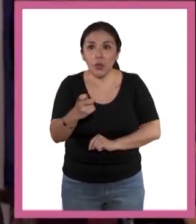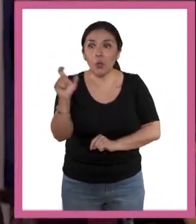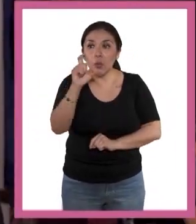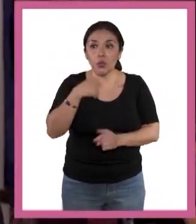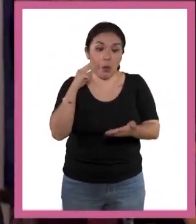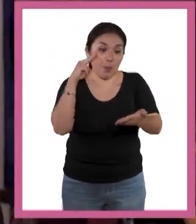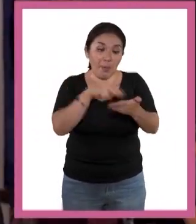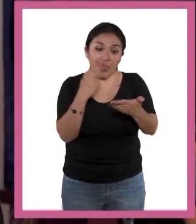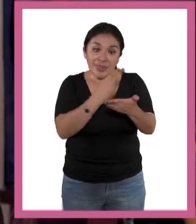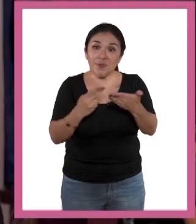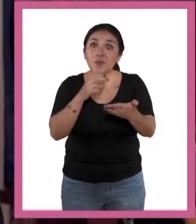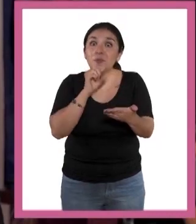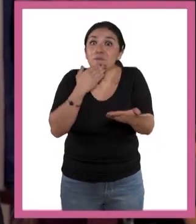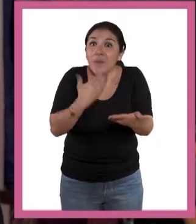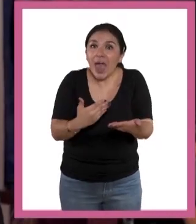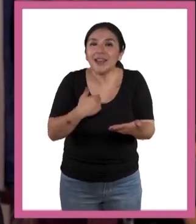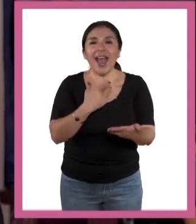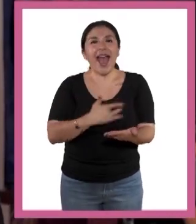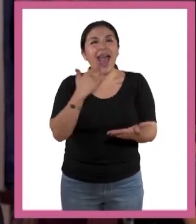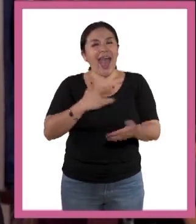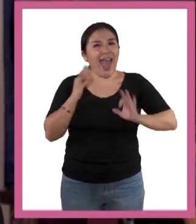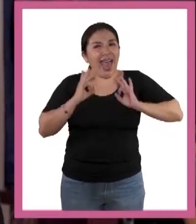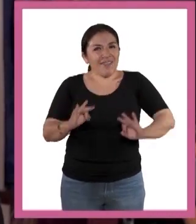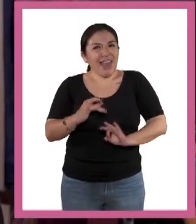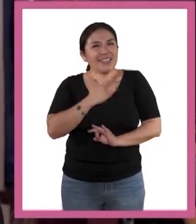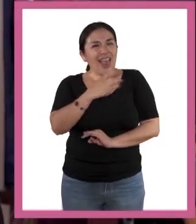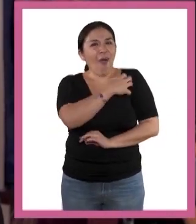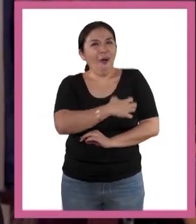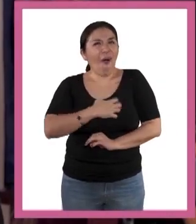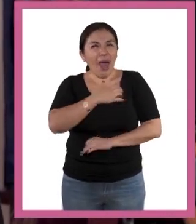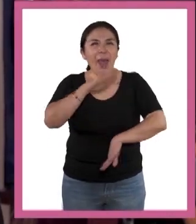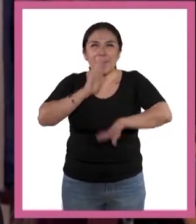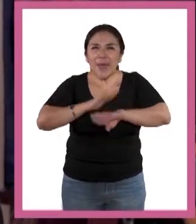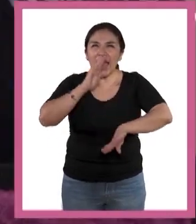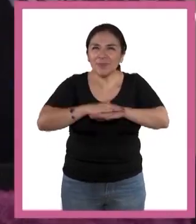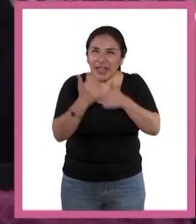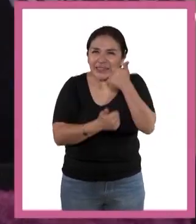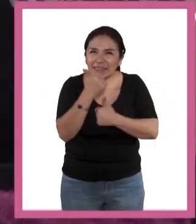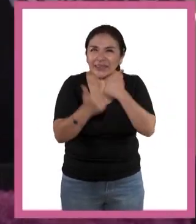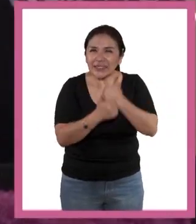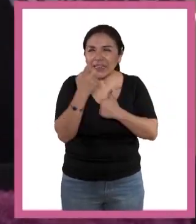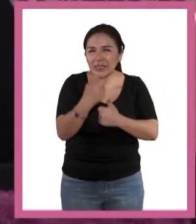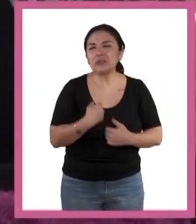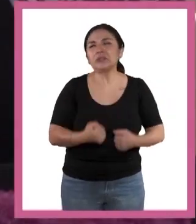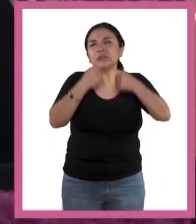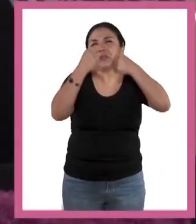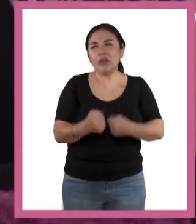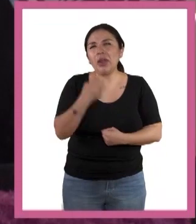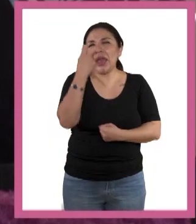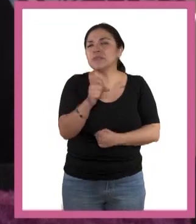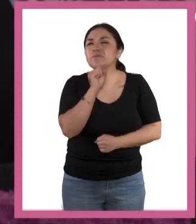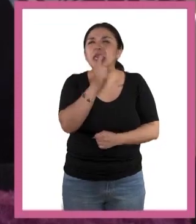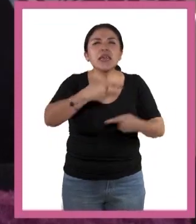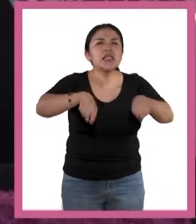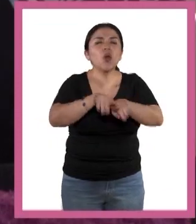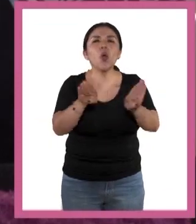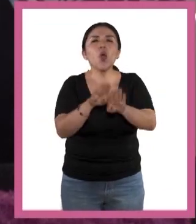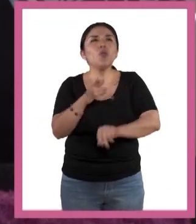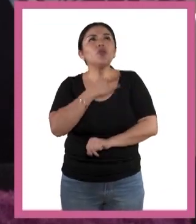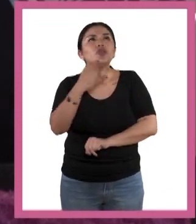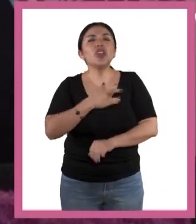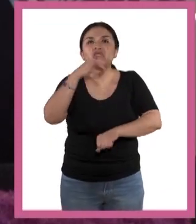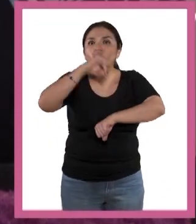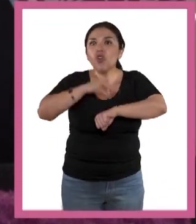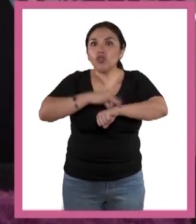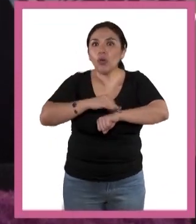dibujo me sale bien, me siento bien conmigo misma. Me pongo retos a diario para mejorar. Estoy segura de que es la misma sensación que